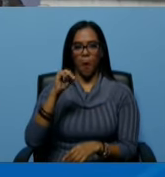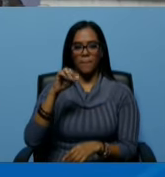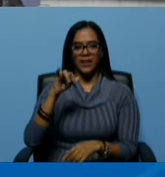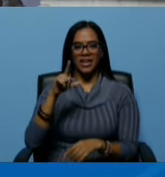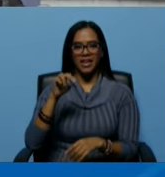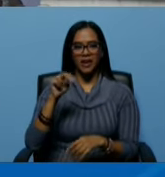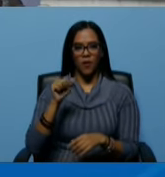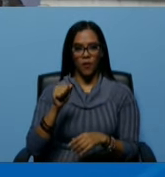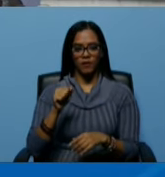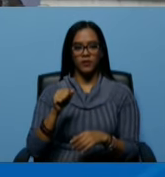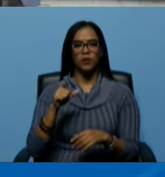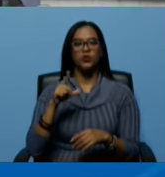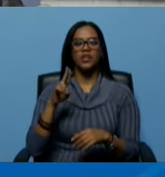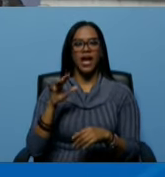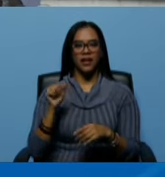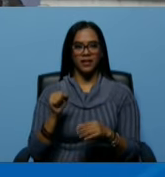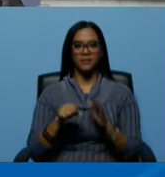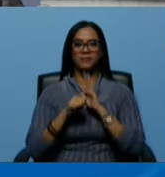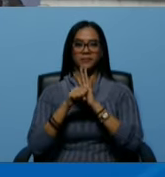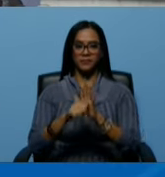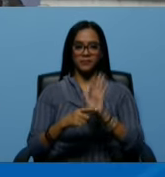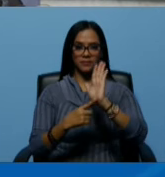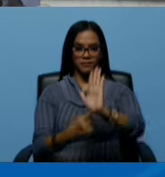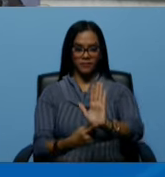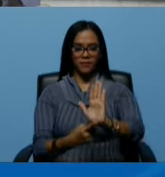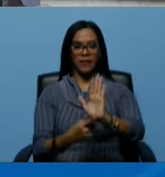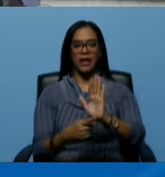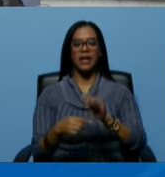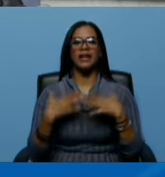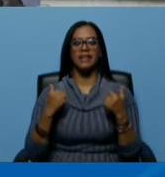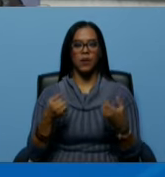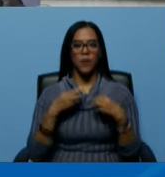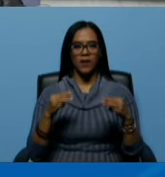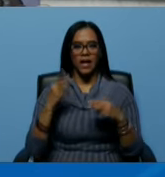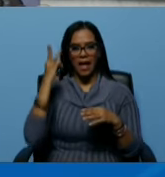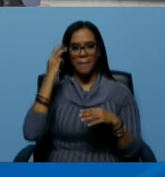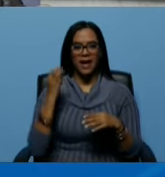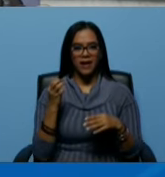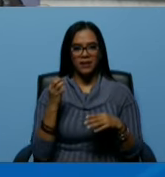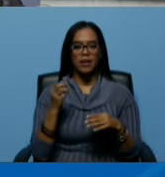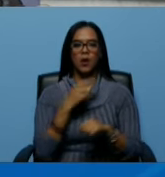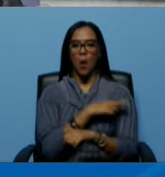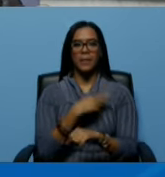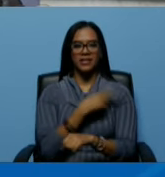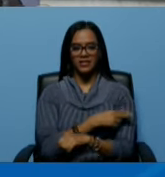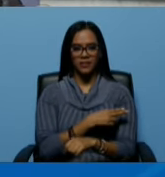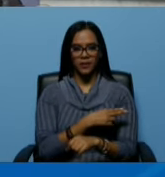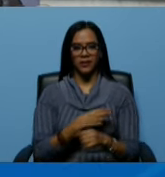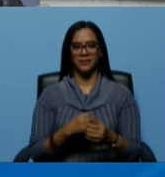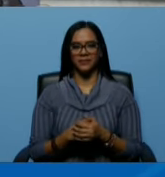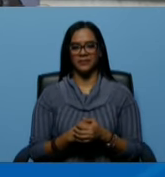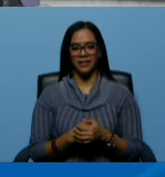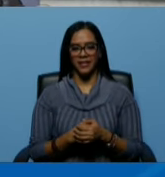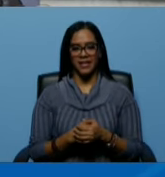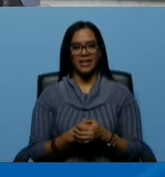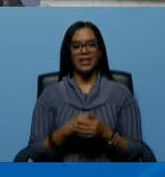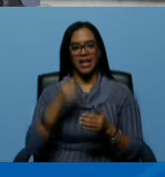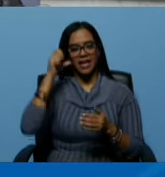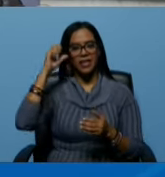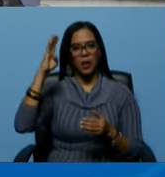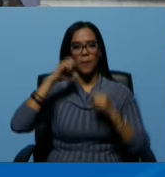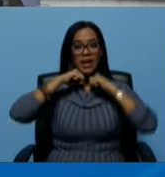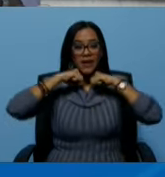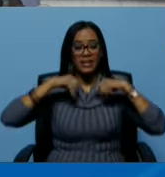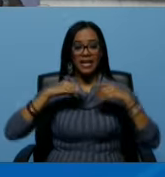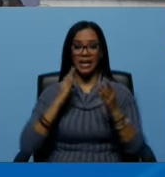emblema de la salud pública en el llanito y petares el hospital domingo luciana y que Dios me las bendiga